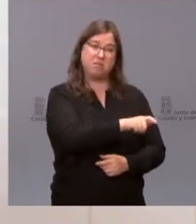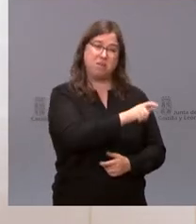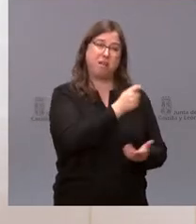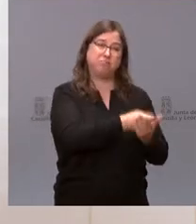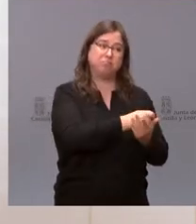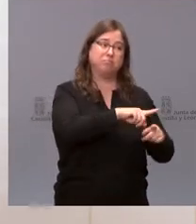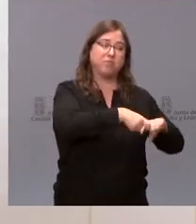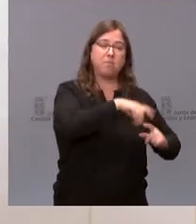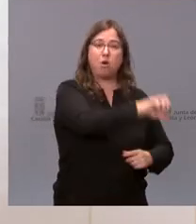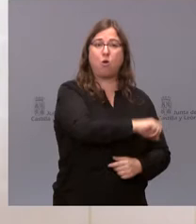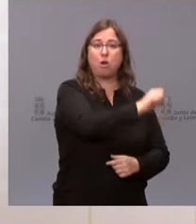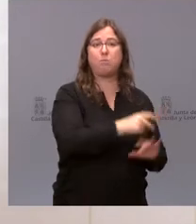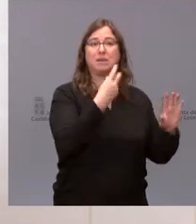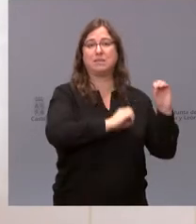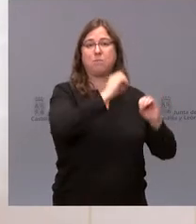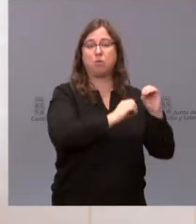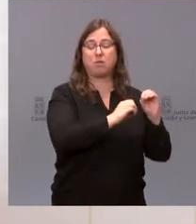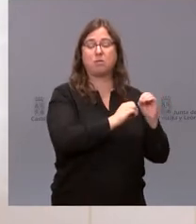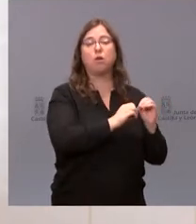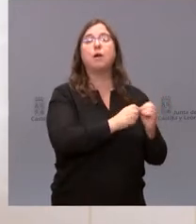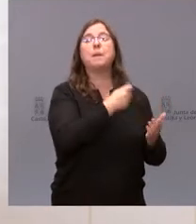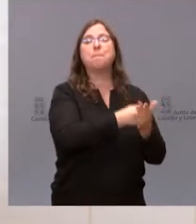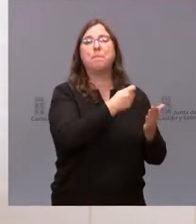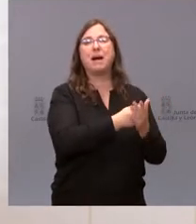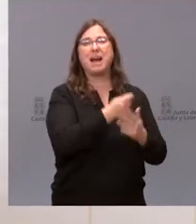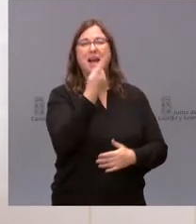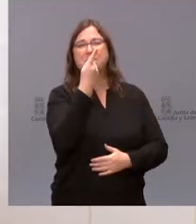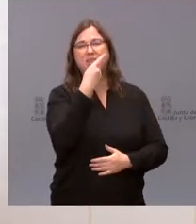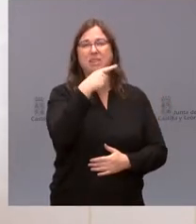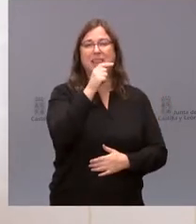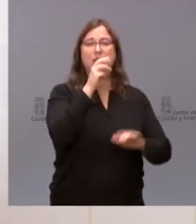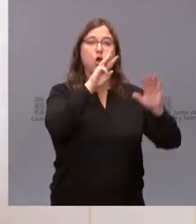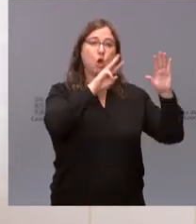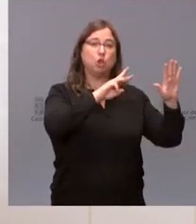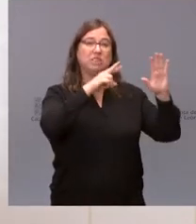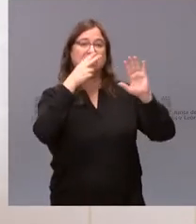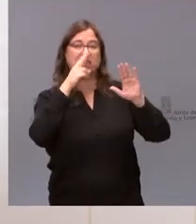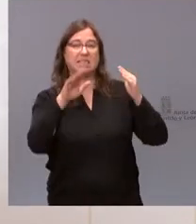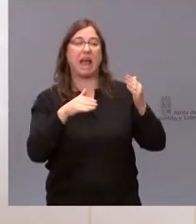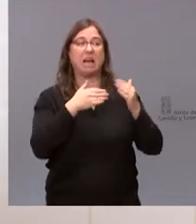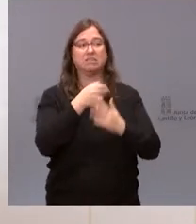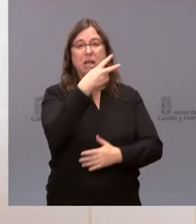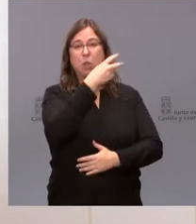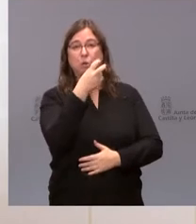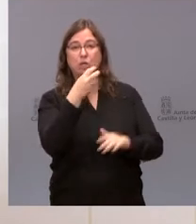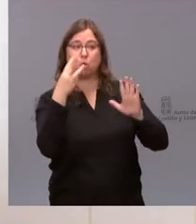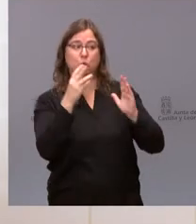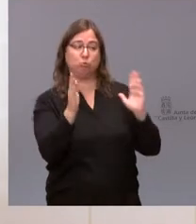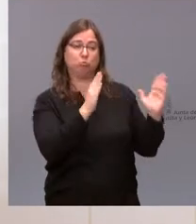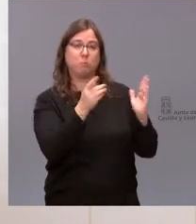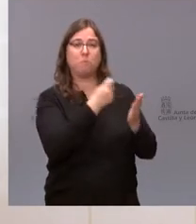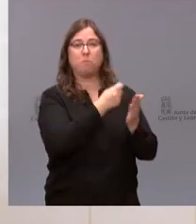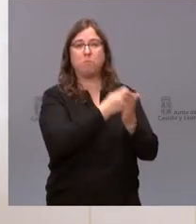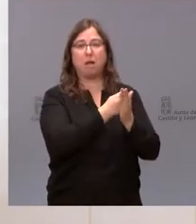vacunaban a sus hijos pagaban entre 187 euros a 208 euros, que era el